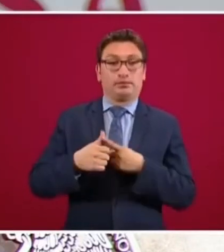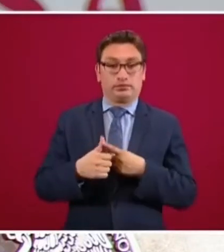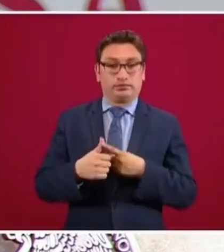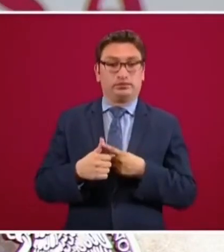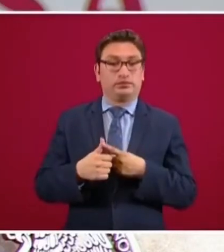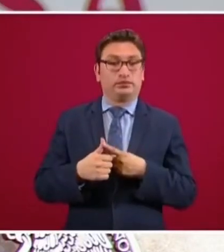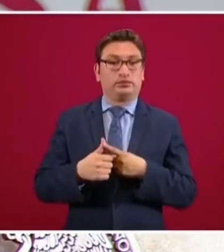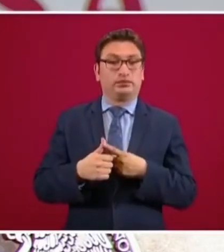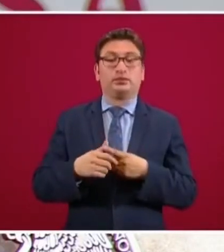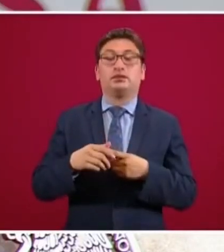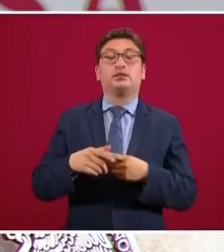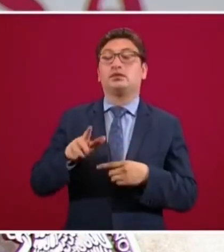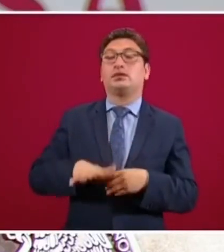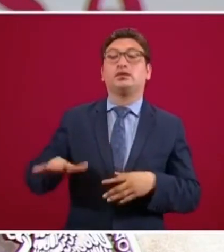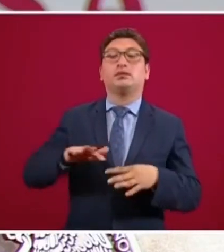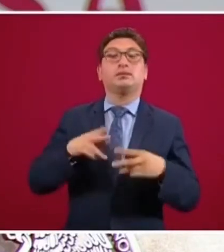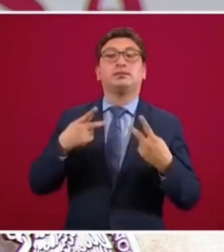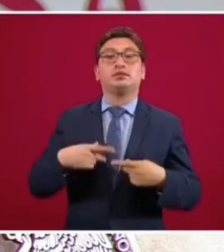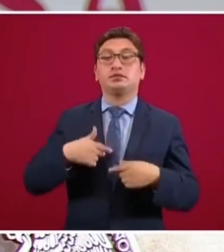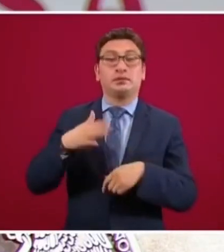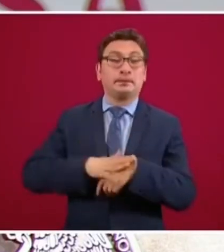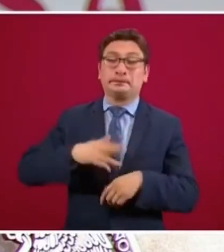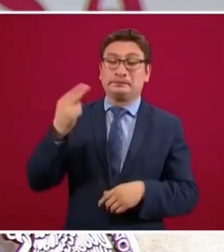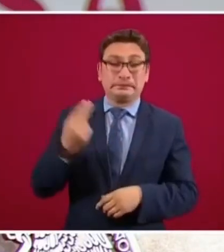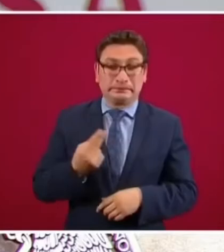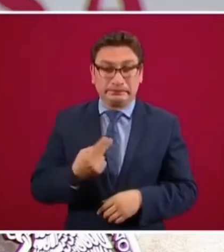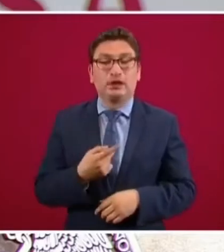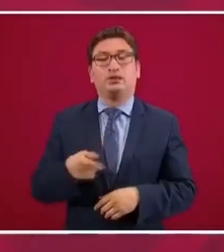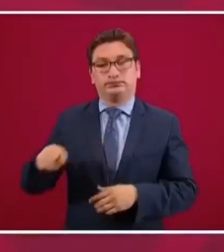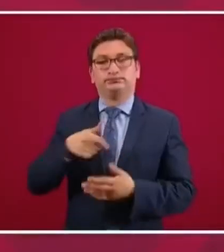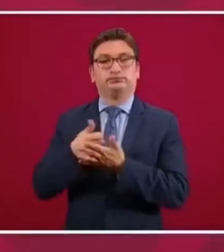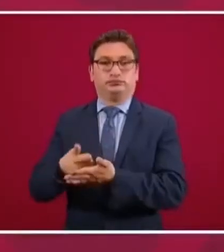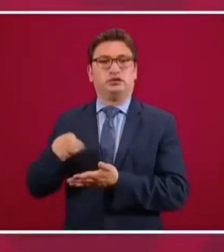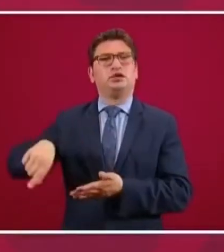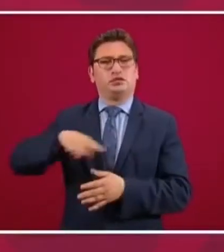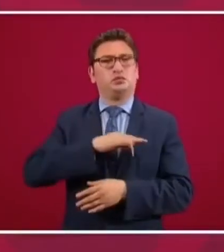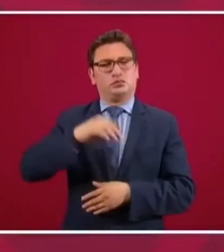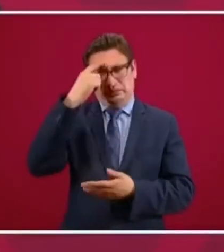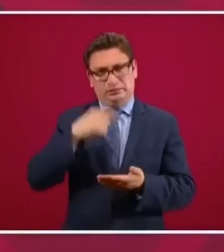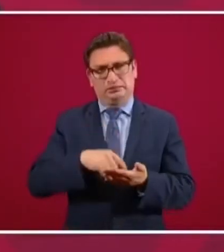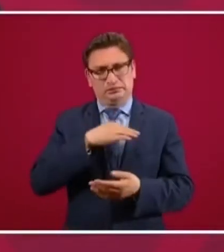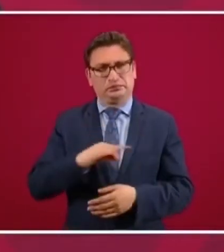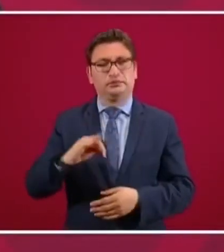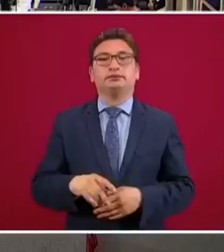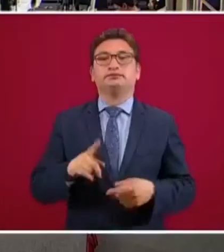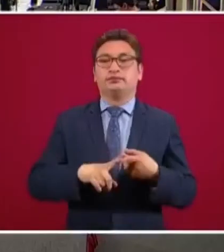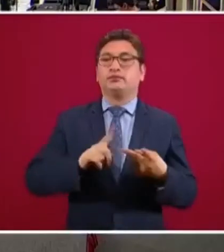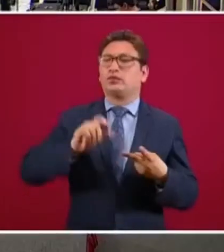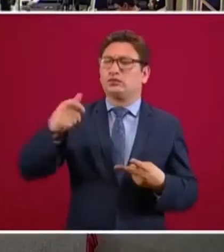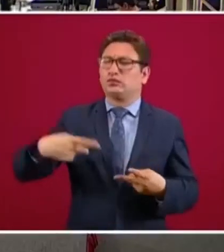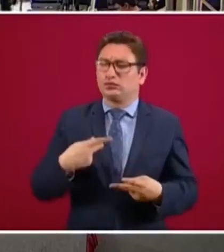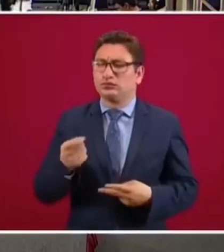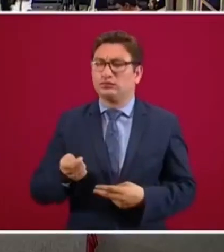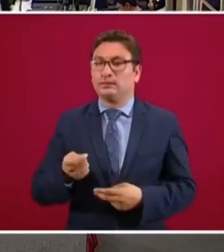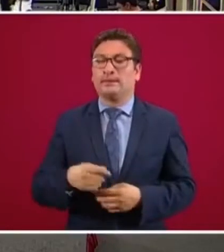más necesitados. Entonces, yo creo que sí van a poder. La otra pregunta es… Sobre la revocación del